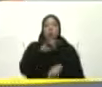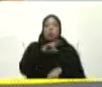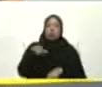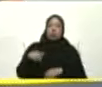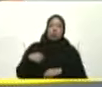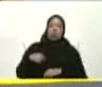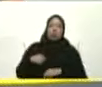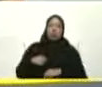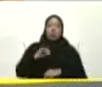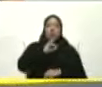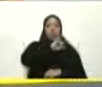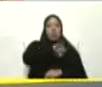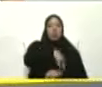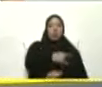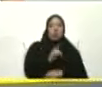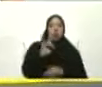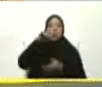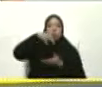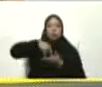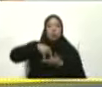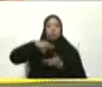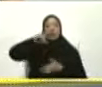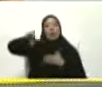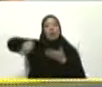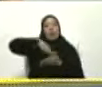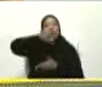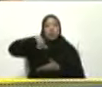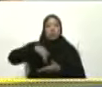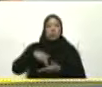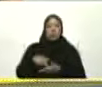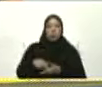En la Universidad de Carabobo A nivel nacional